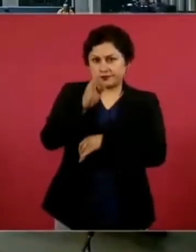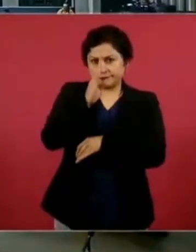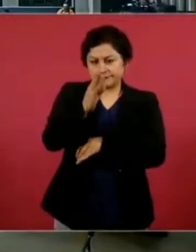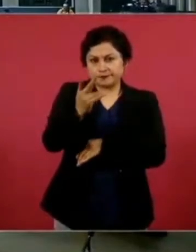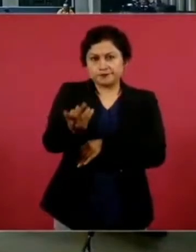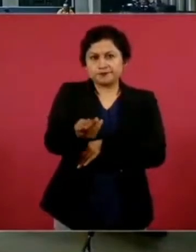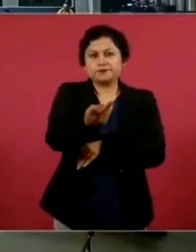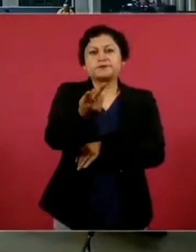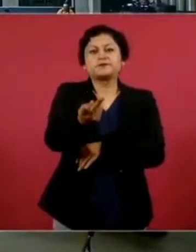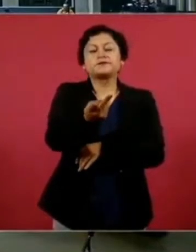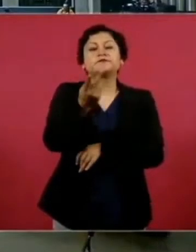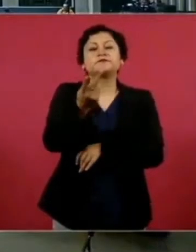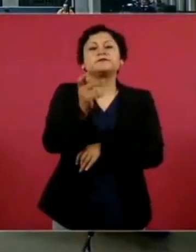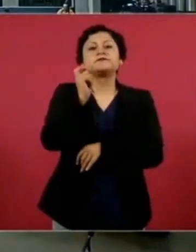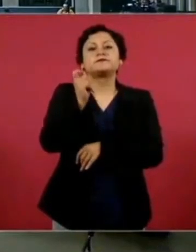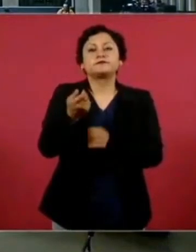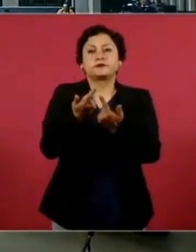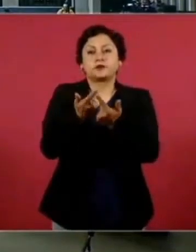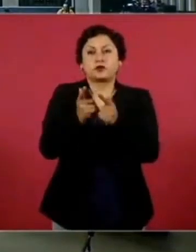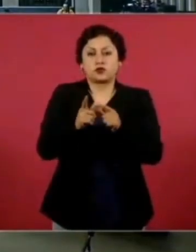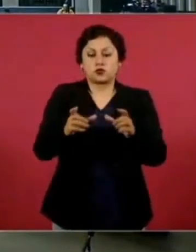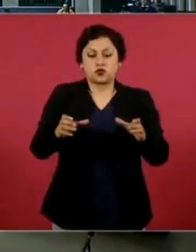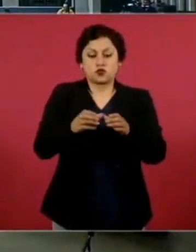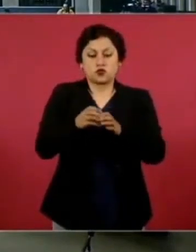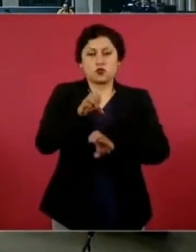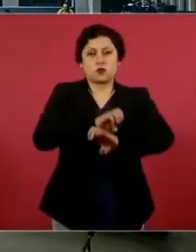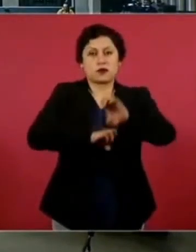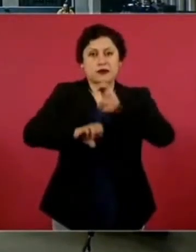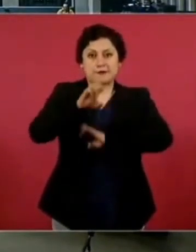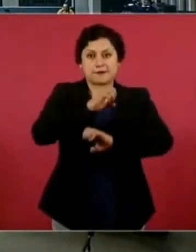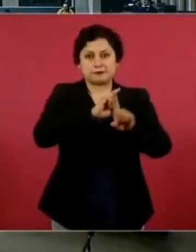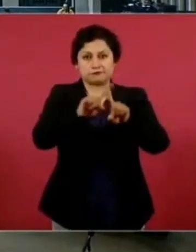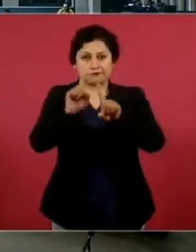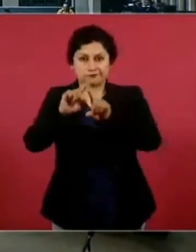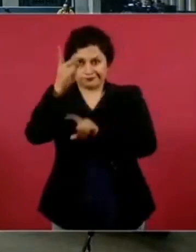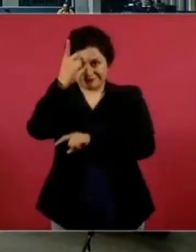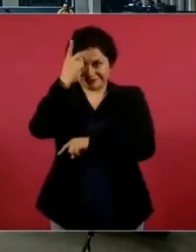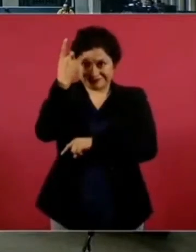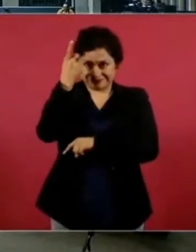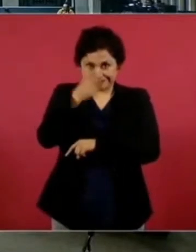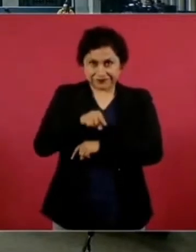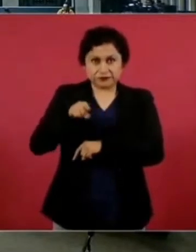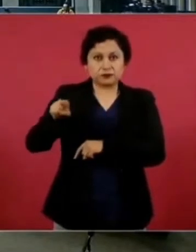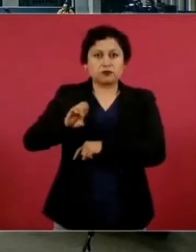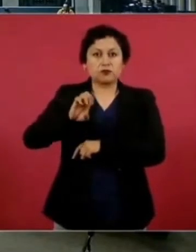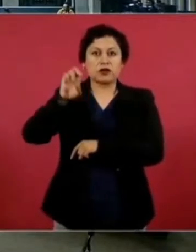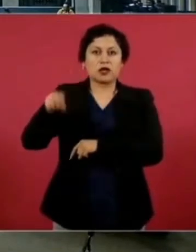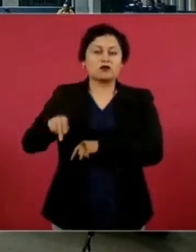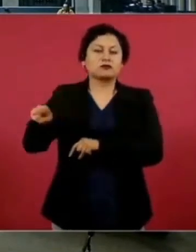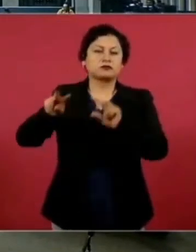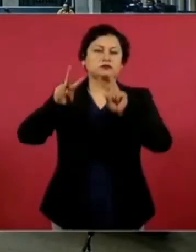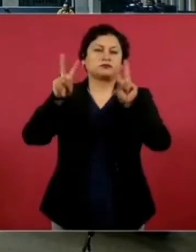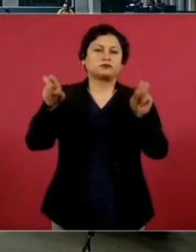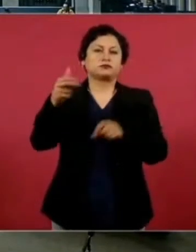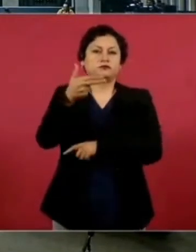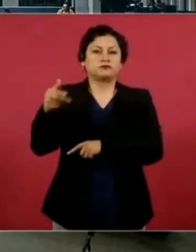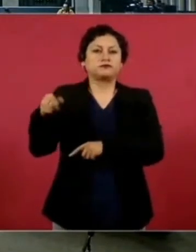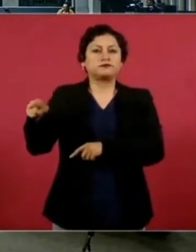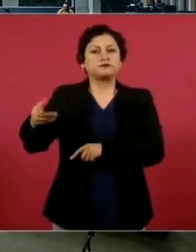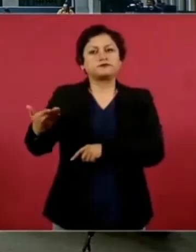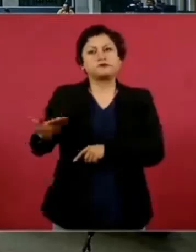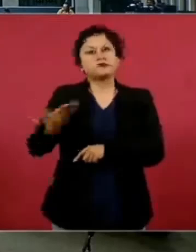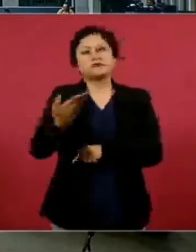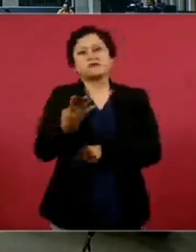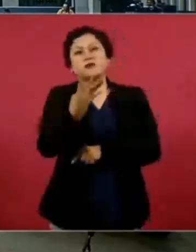El de empresarios de Cancún, de hoteleros, están pidiendo un fondo de 400 millones